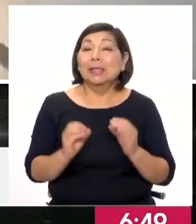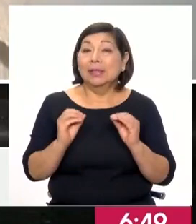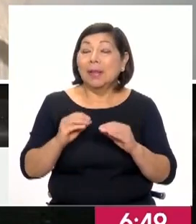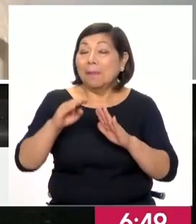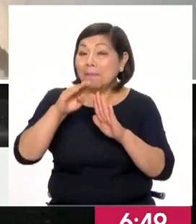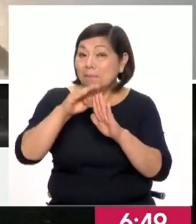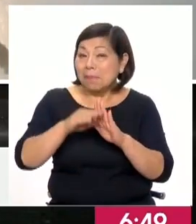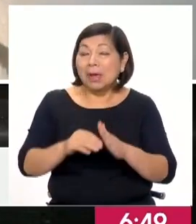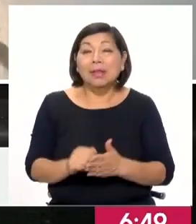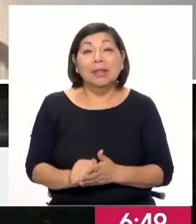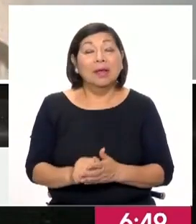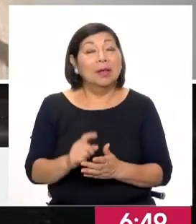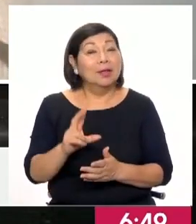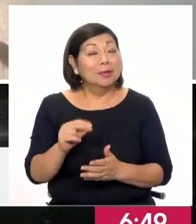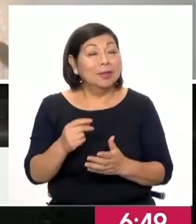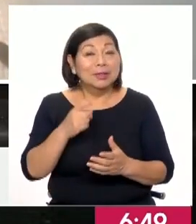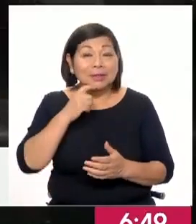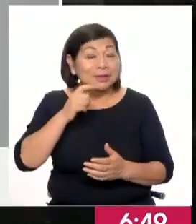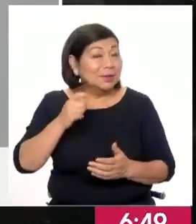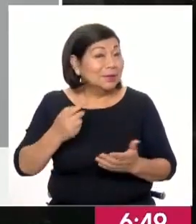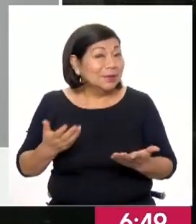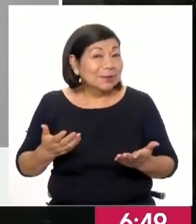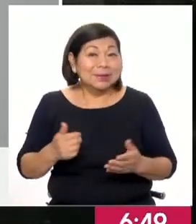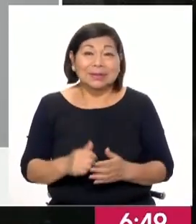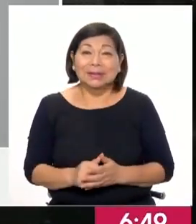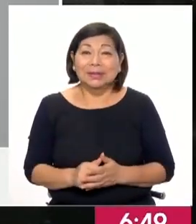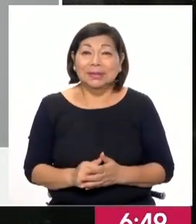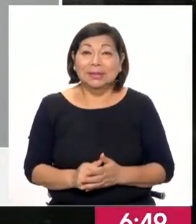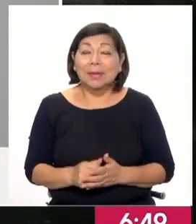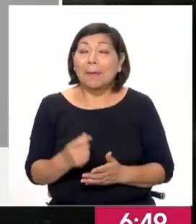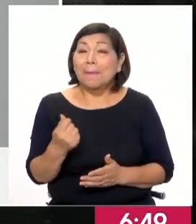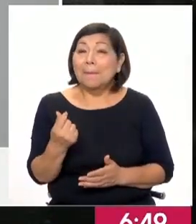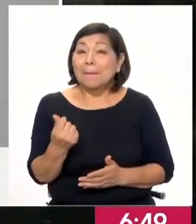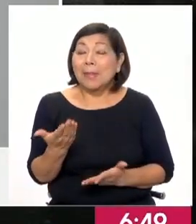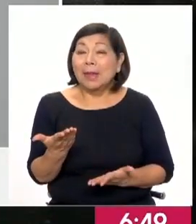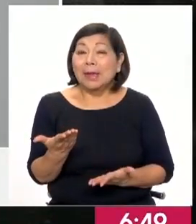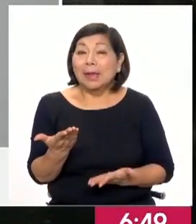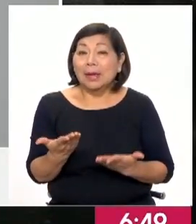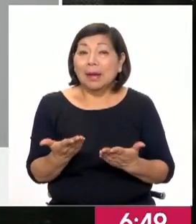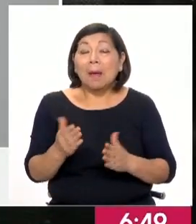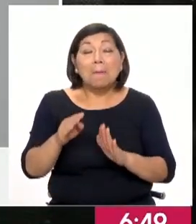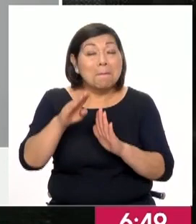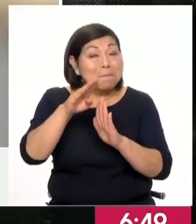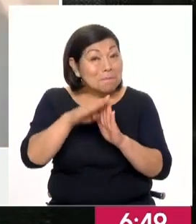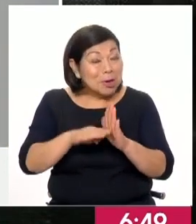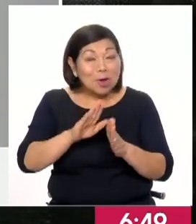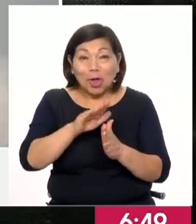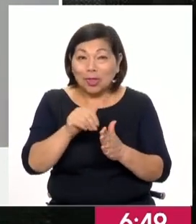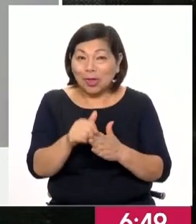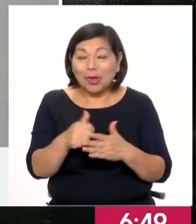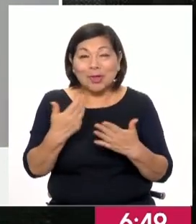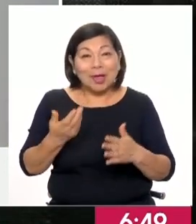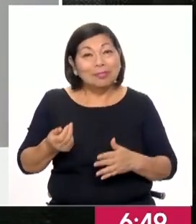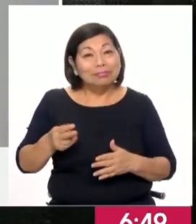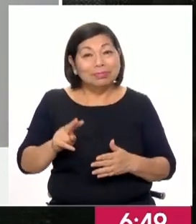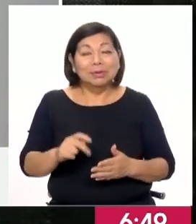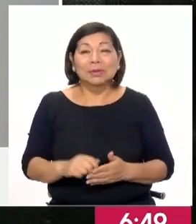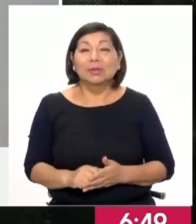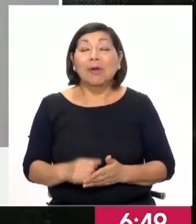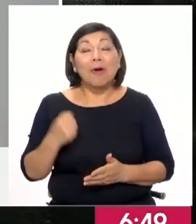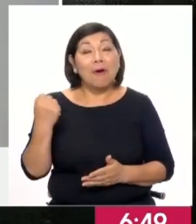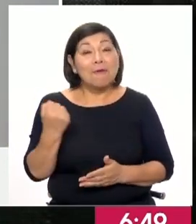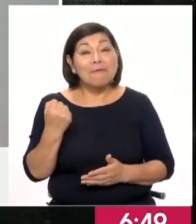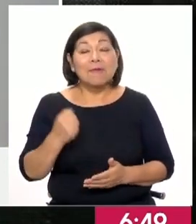bajando, eso no quiere decir necesariamente que los precios, veamos, que vayan a bajar. Ya subieron, subieron muy